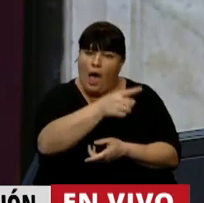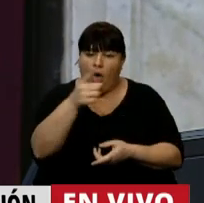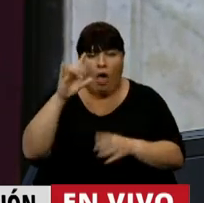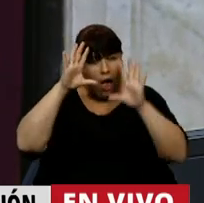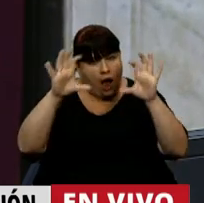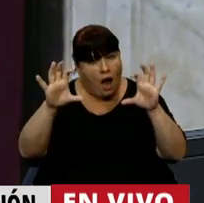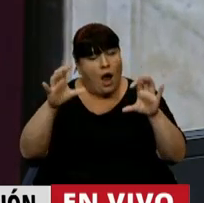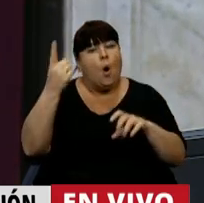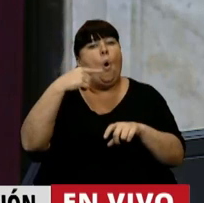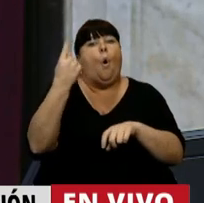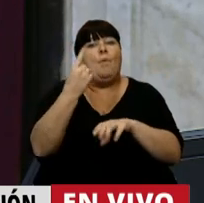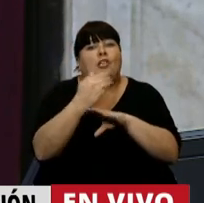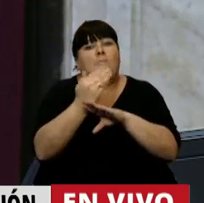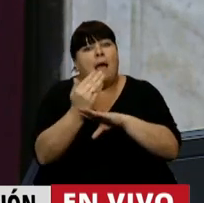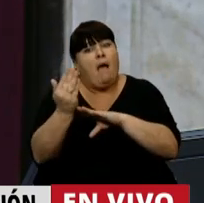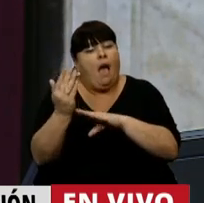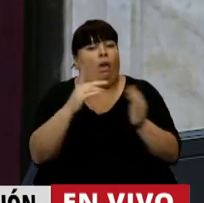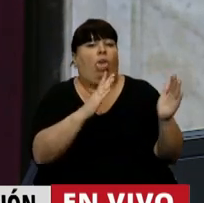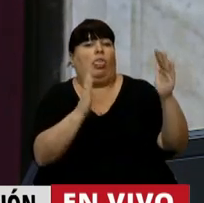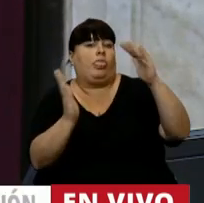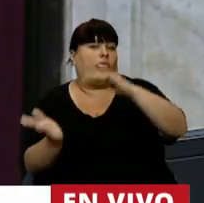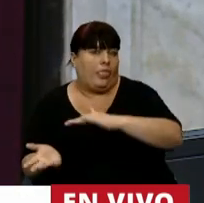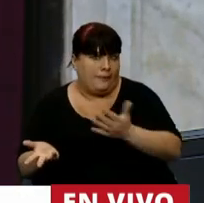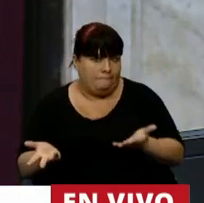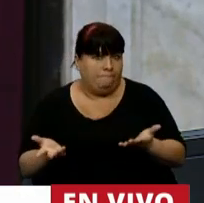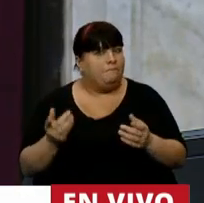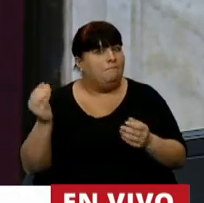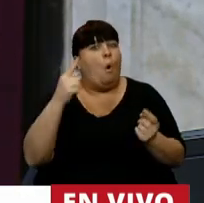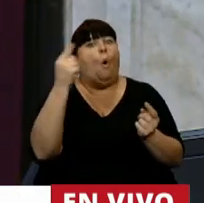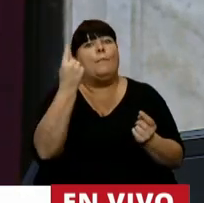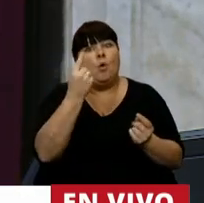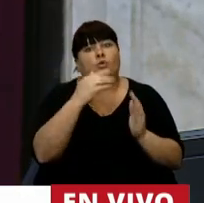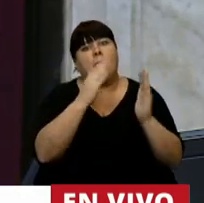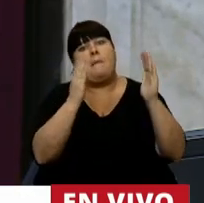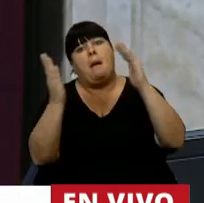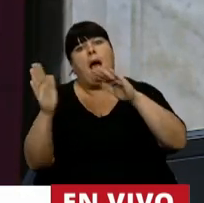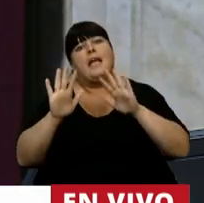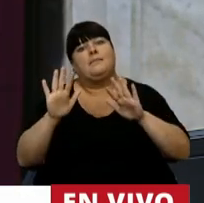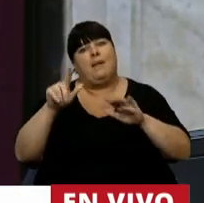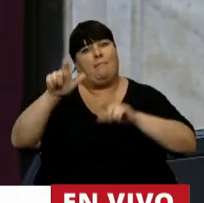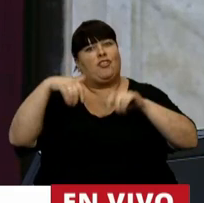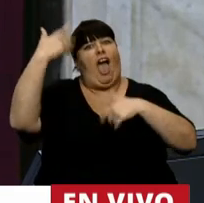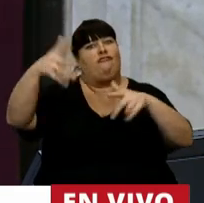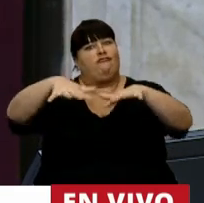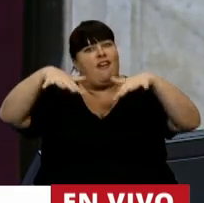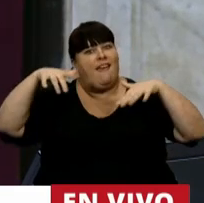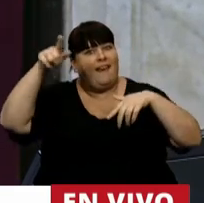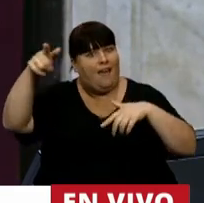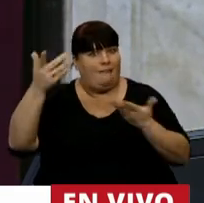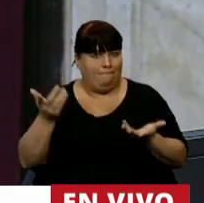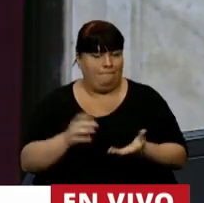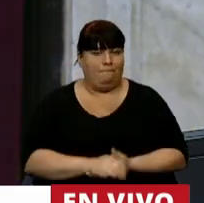que cada minuto que se extienden es un minuto más de espera de quienes están